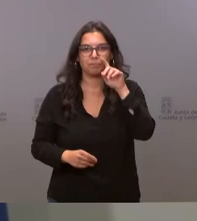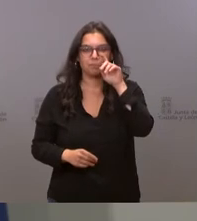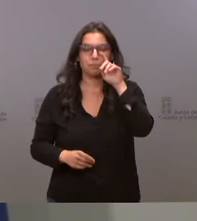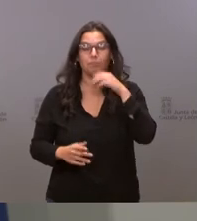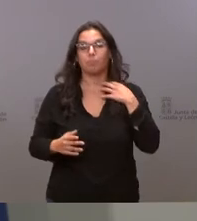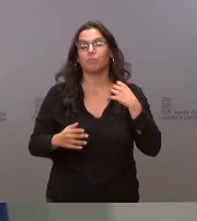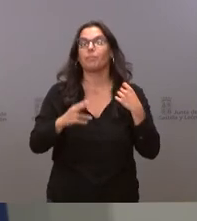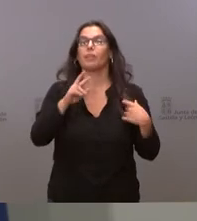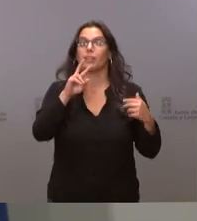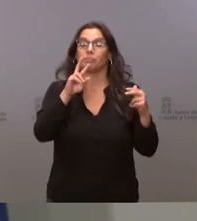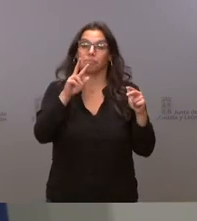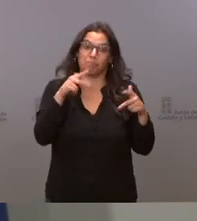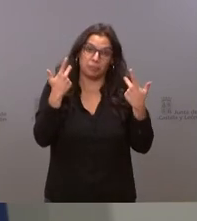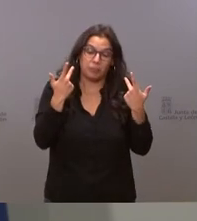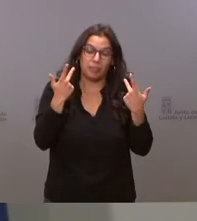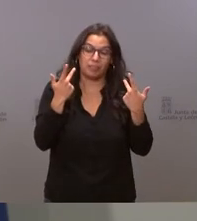van a permitir